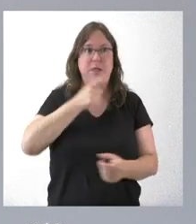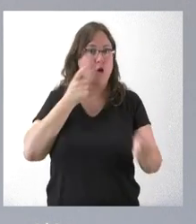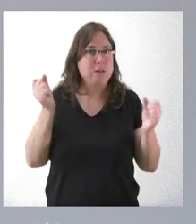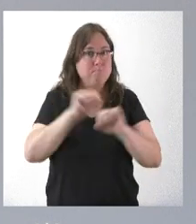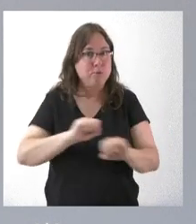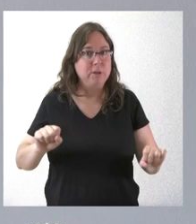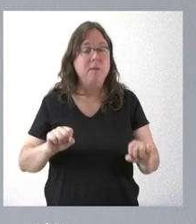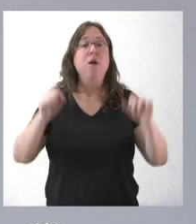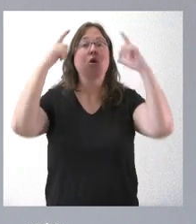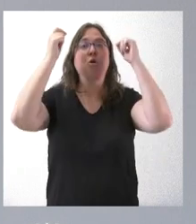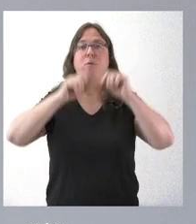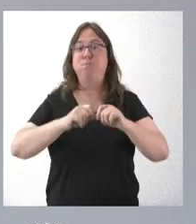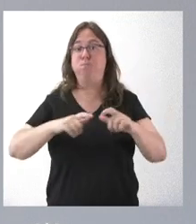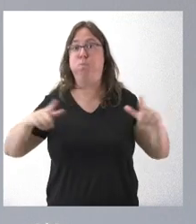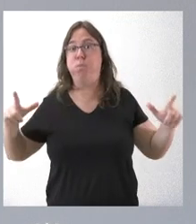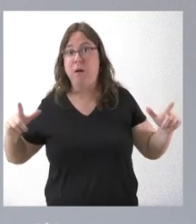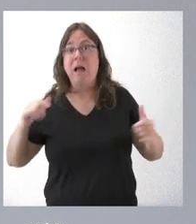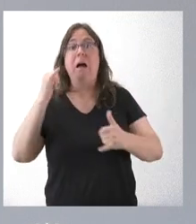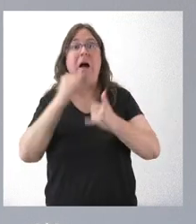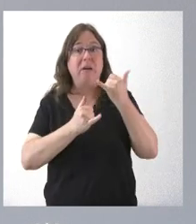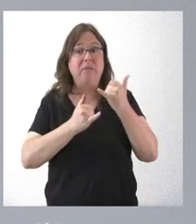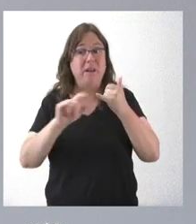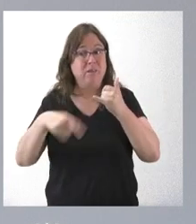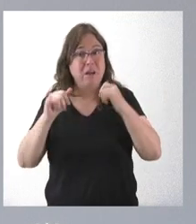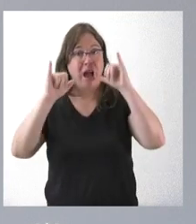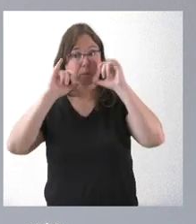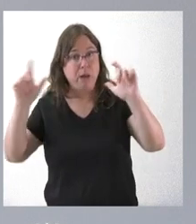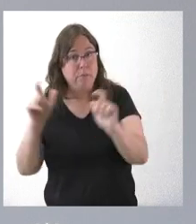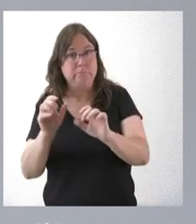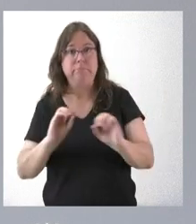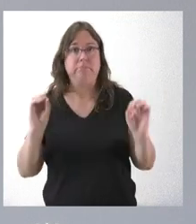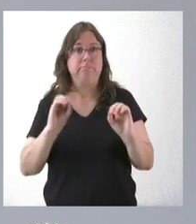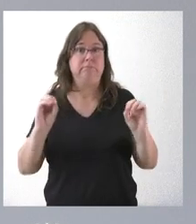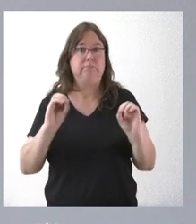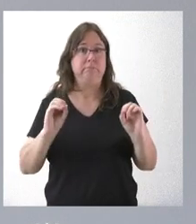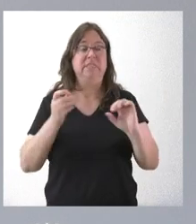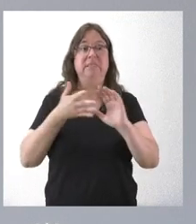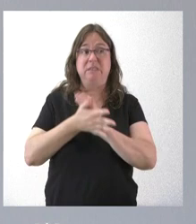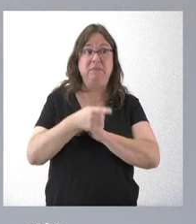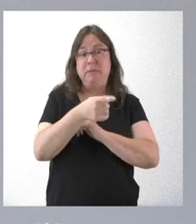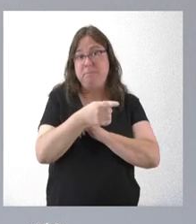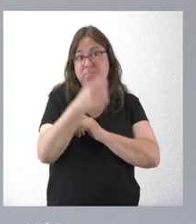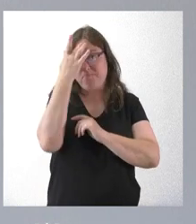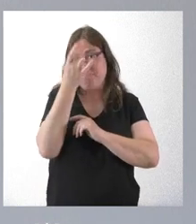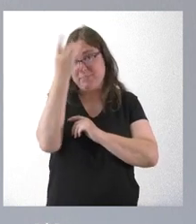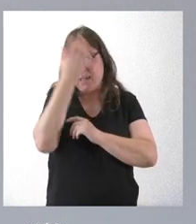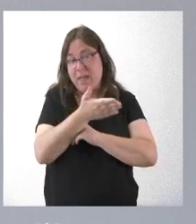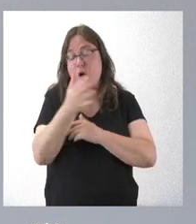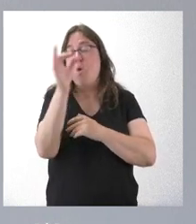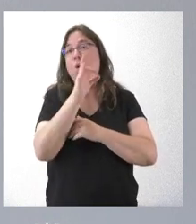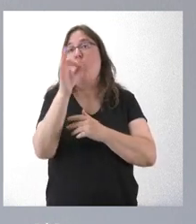incremento del lobo no ha supuesto en ningún caso una disminución de la población de jabalíes. Por lo tanto, no parece que esa idea o esa